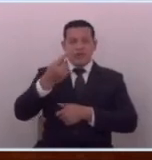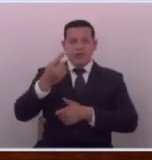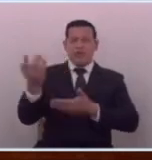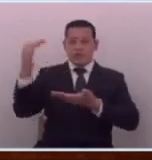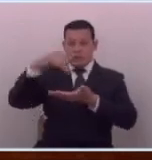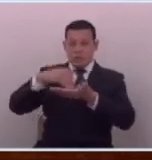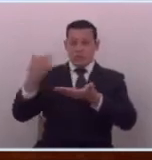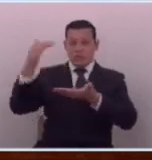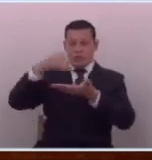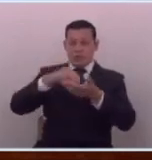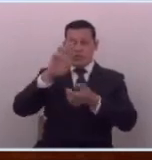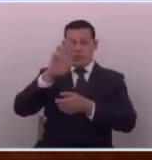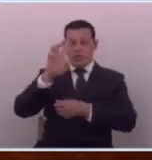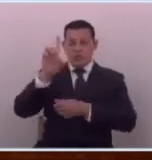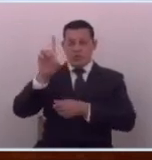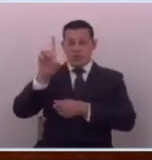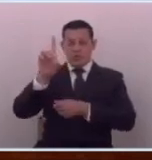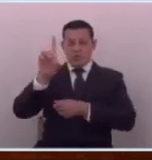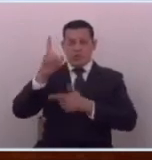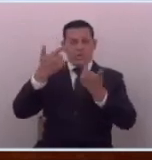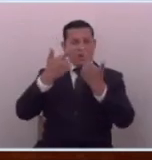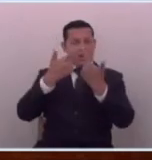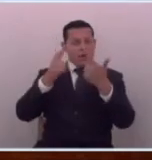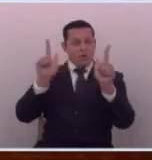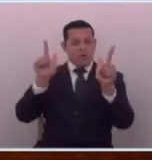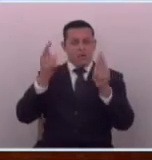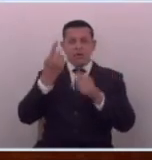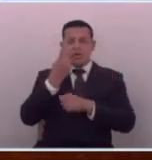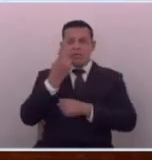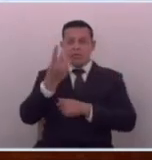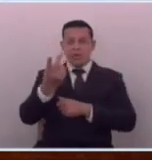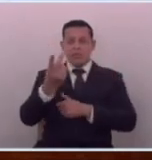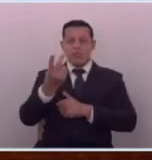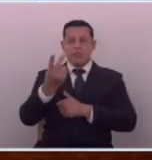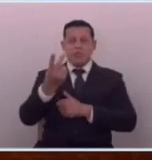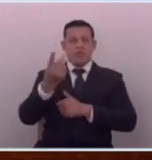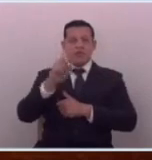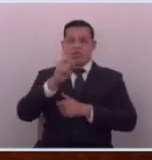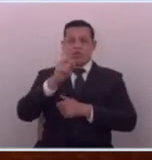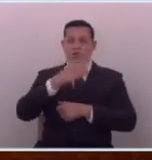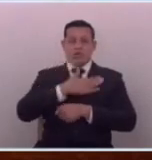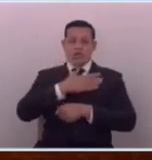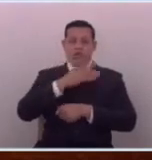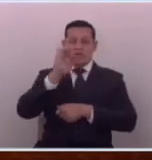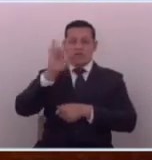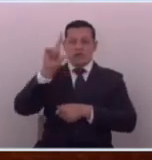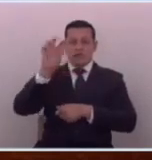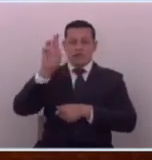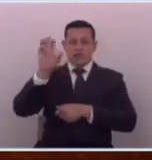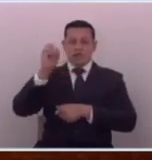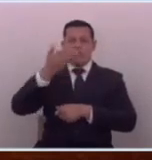constantemente en las redes libres que no tienen filtros